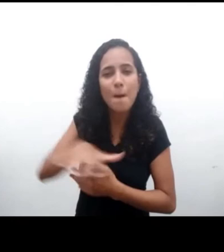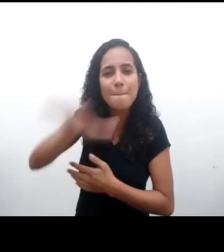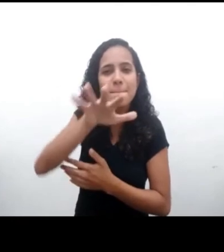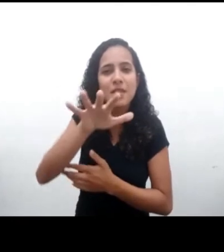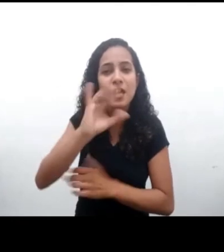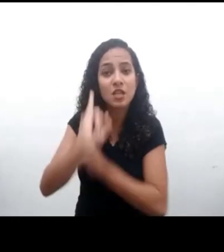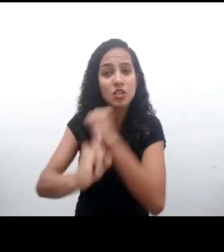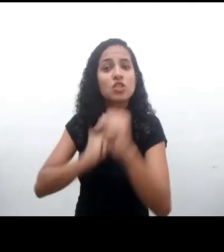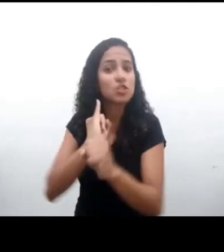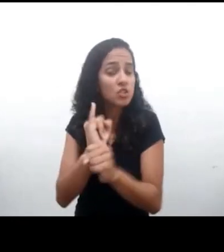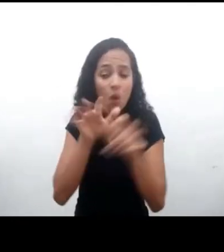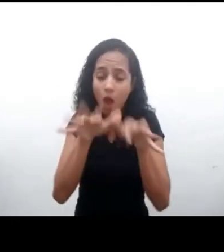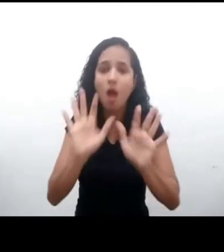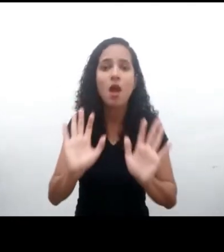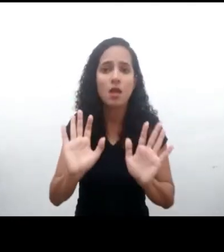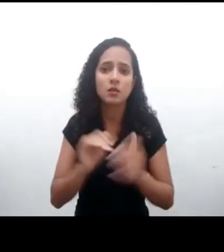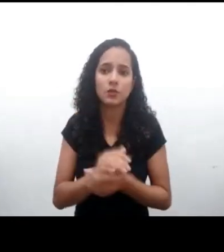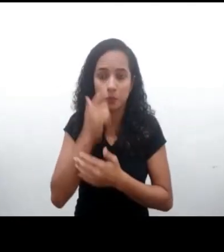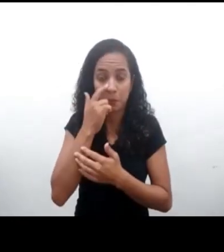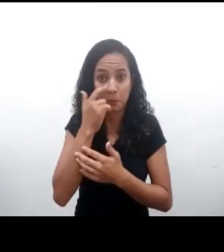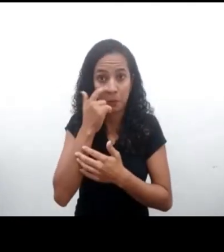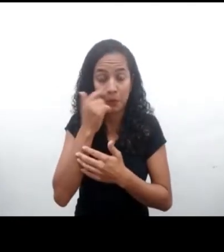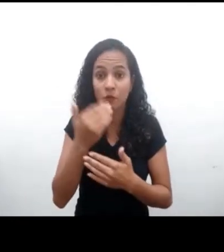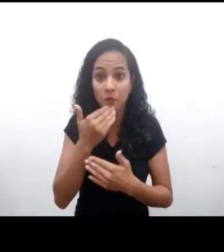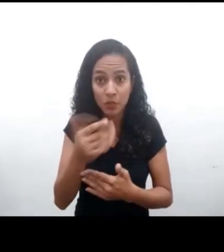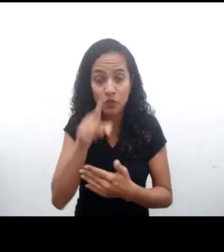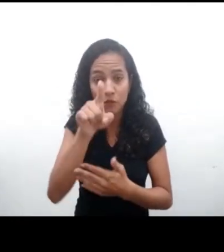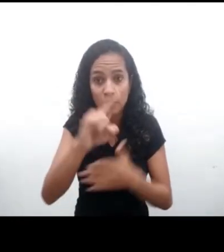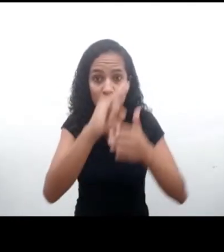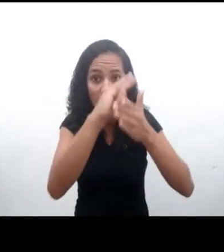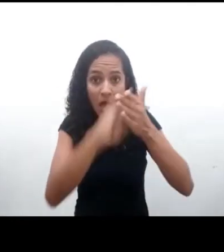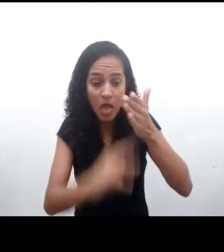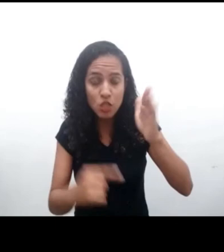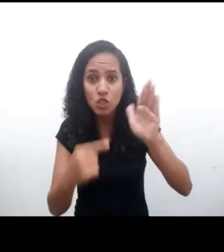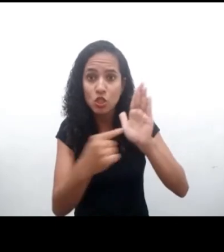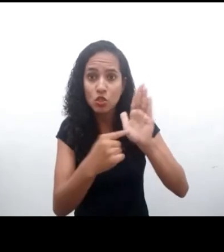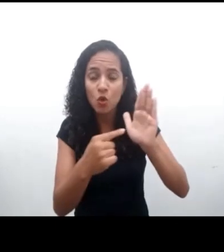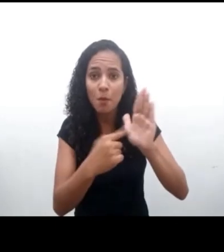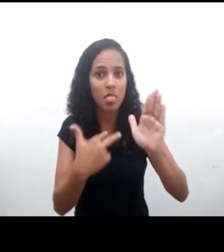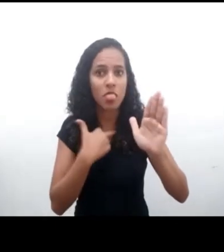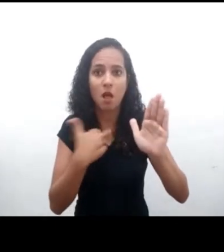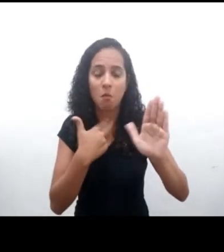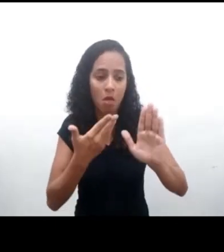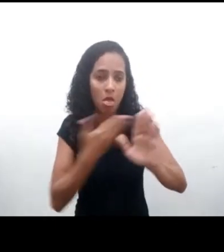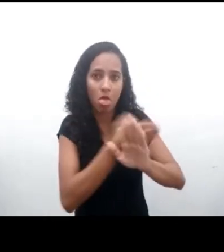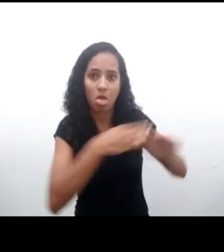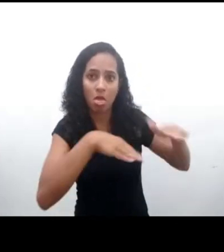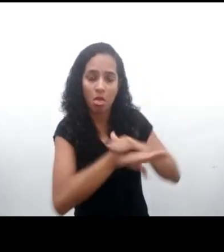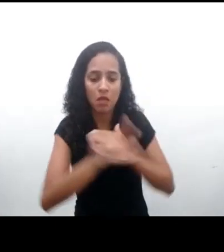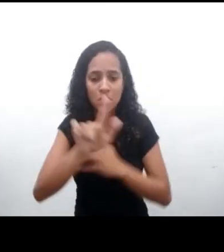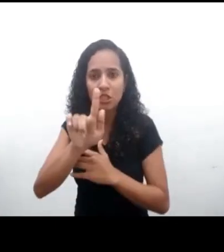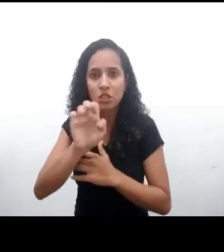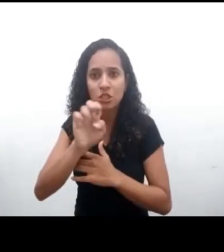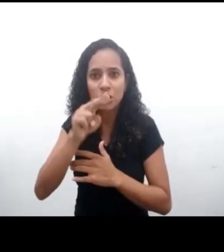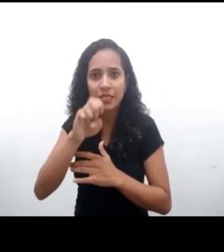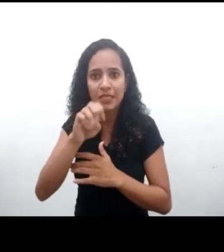un pedido, y es que este documento no puede quedar en cuatro paredes allá en Ginebra. Tiene que ser un documento que se difunda con